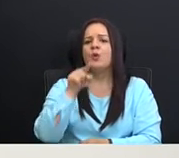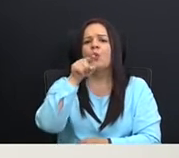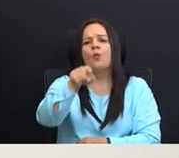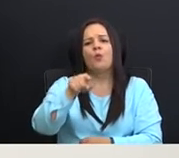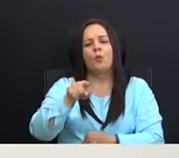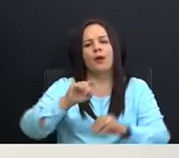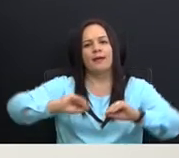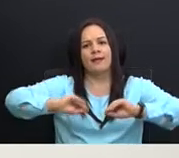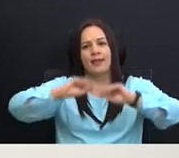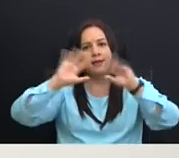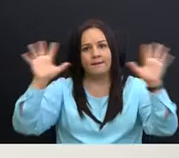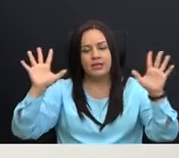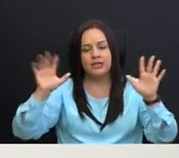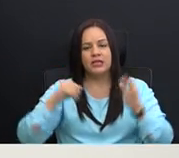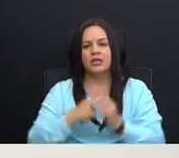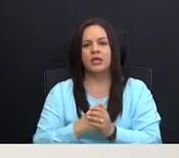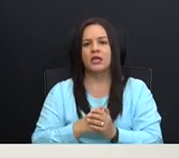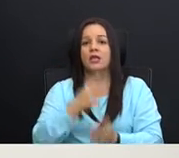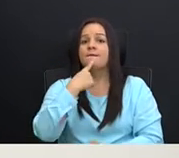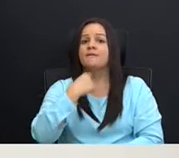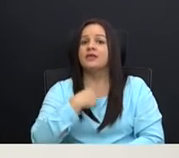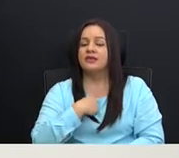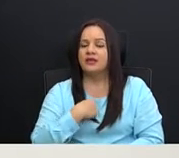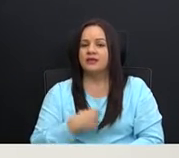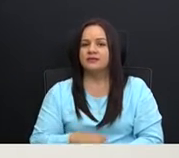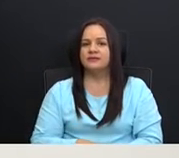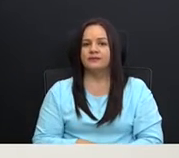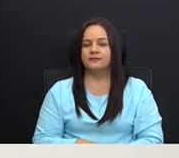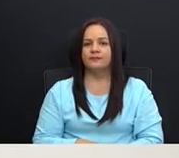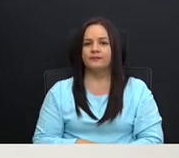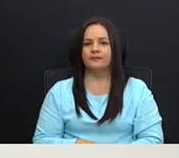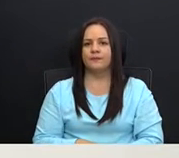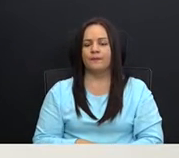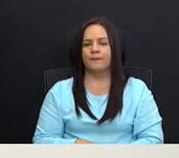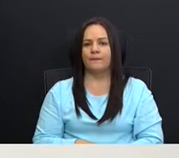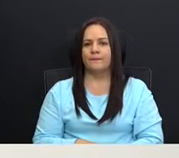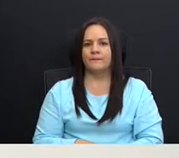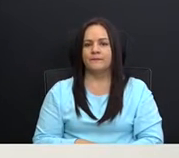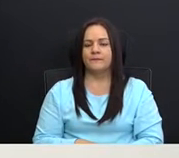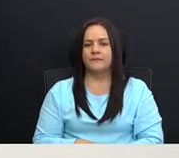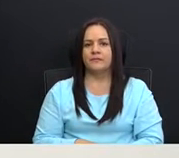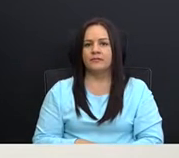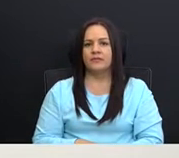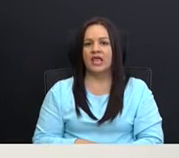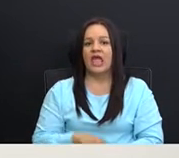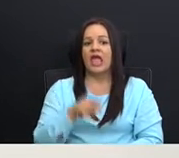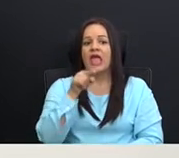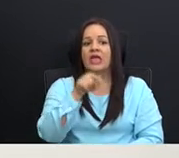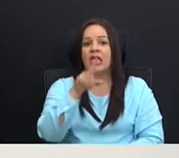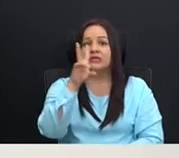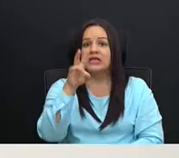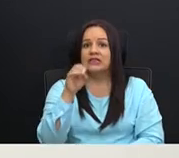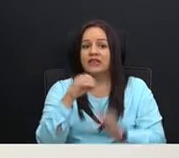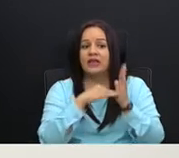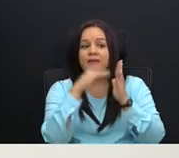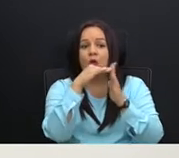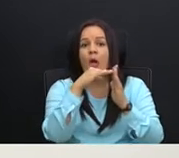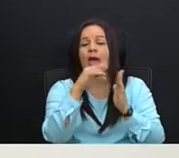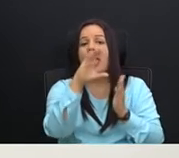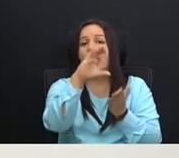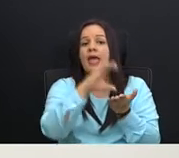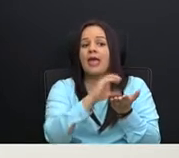me dice a mí de que son dineros para